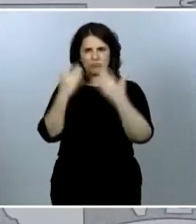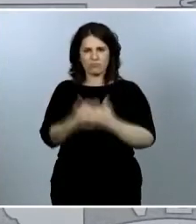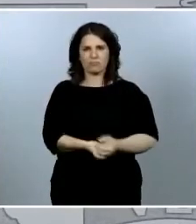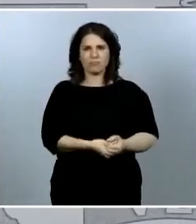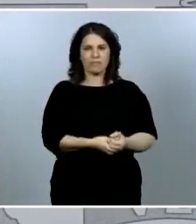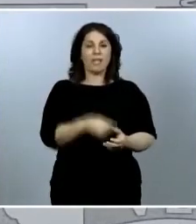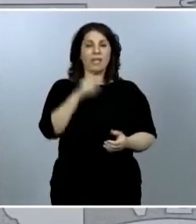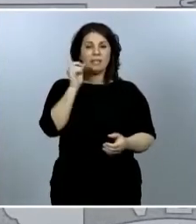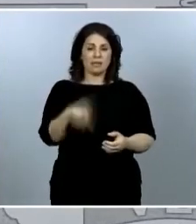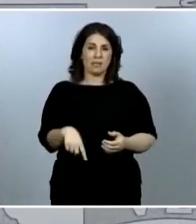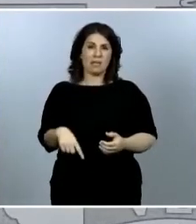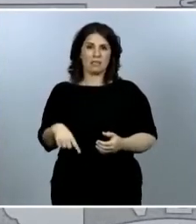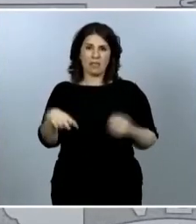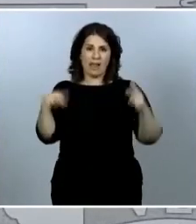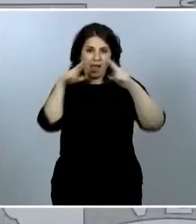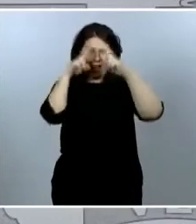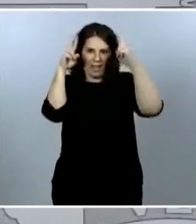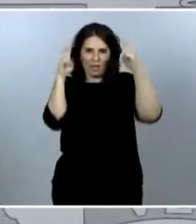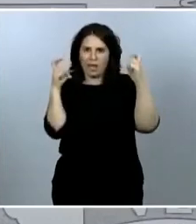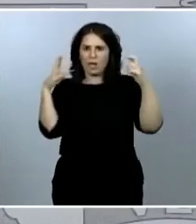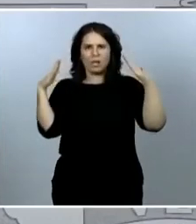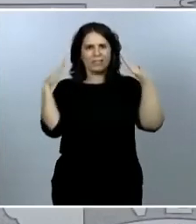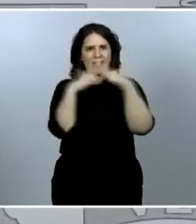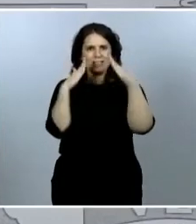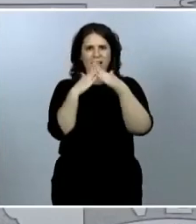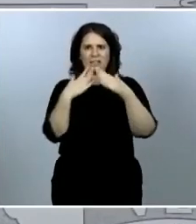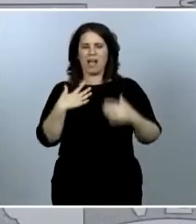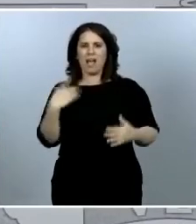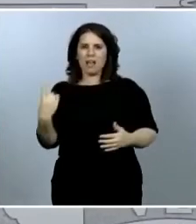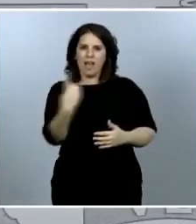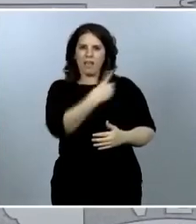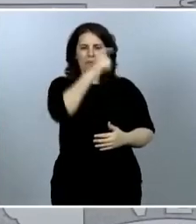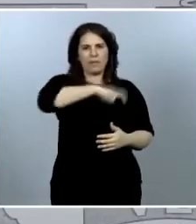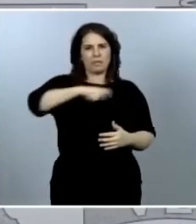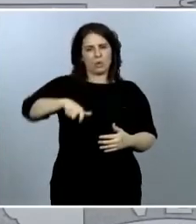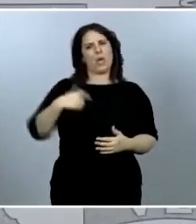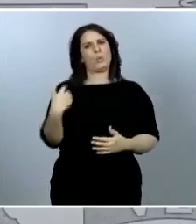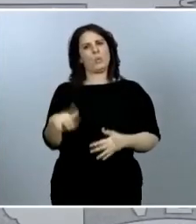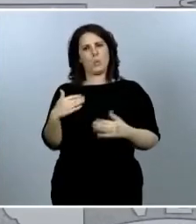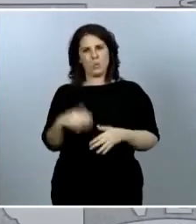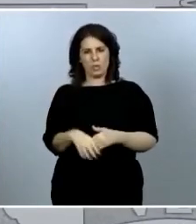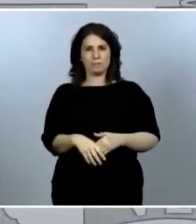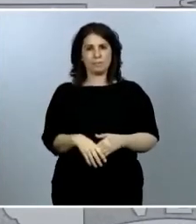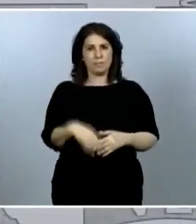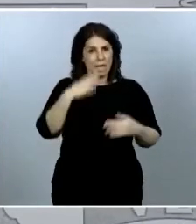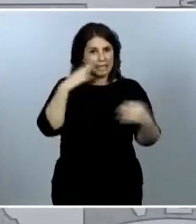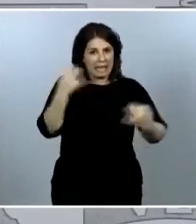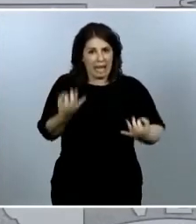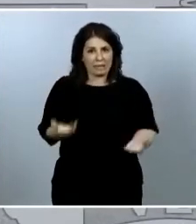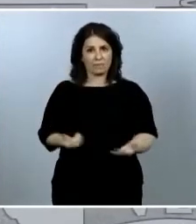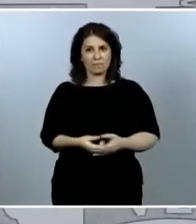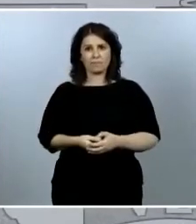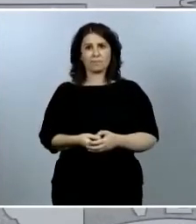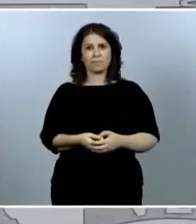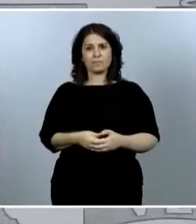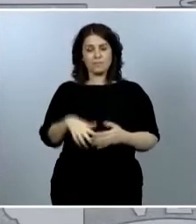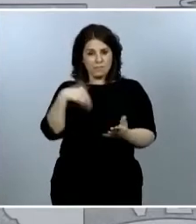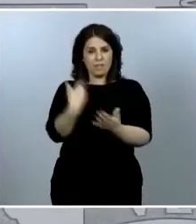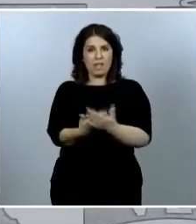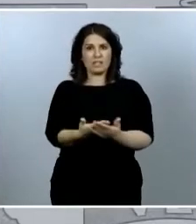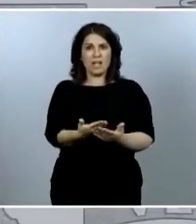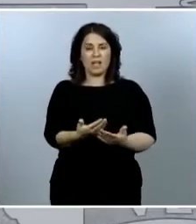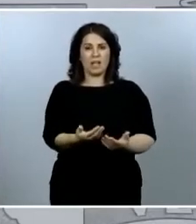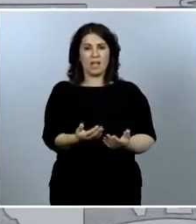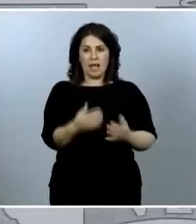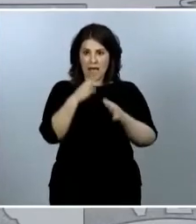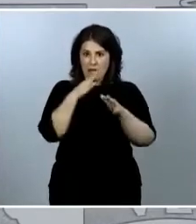vivido todos y cada uno de los ciudadanos de nuestro país. Es tan real que lo están viendo y viviendo, desgraciadamente, ahora mismo otros